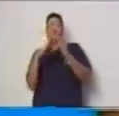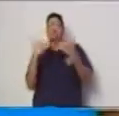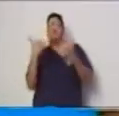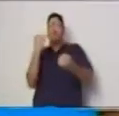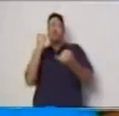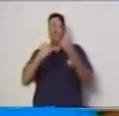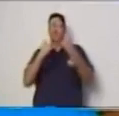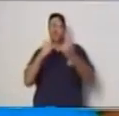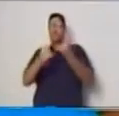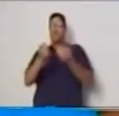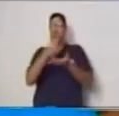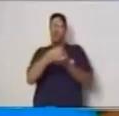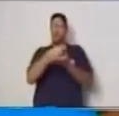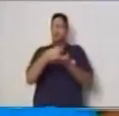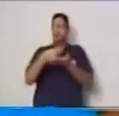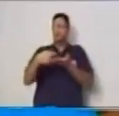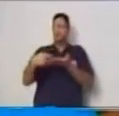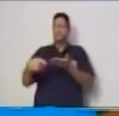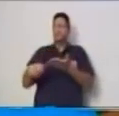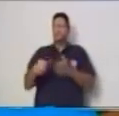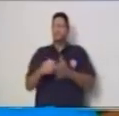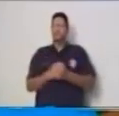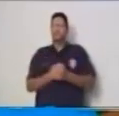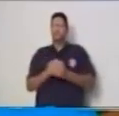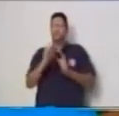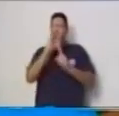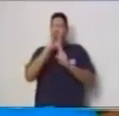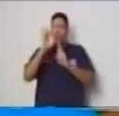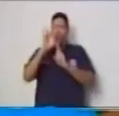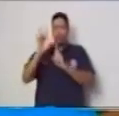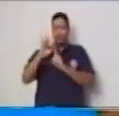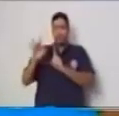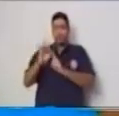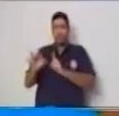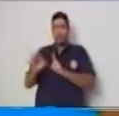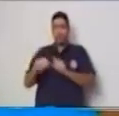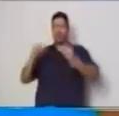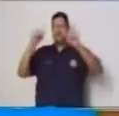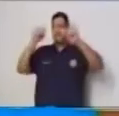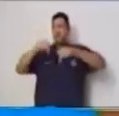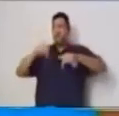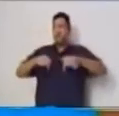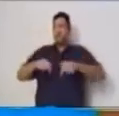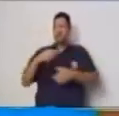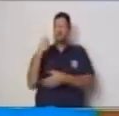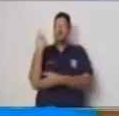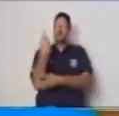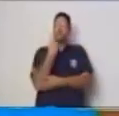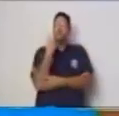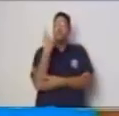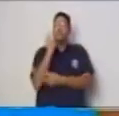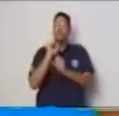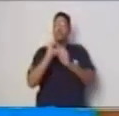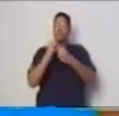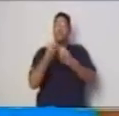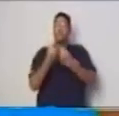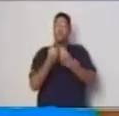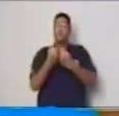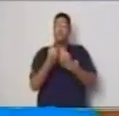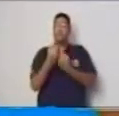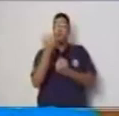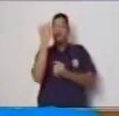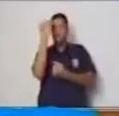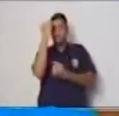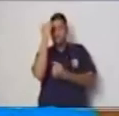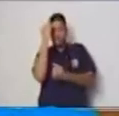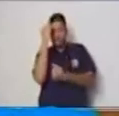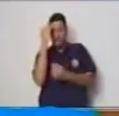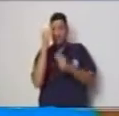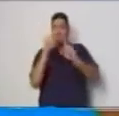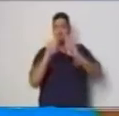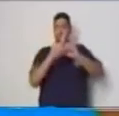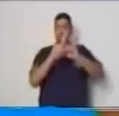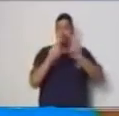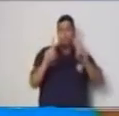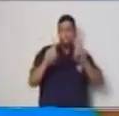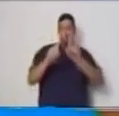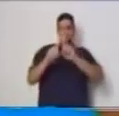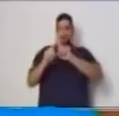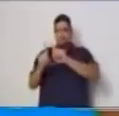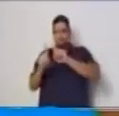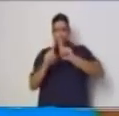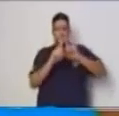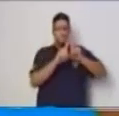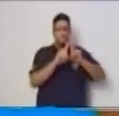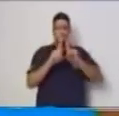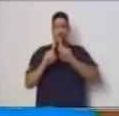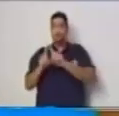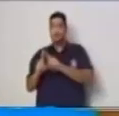correcto el punto ahora de poder resaltar y diferenciar entre la variable